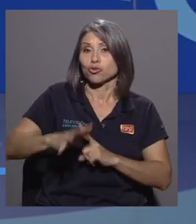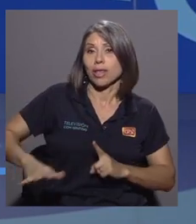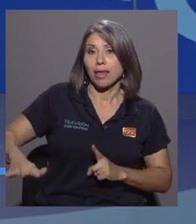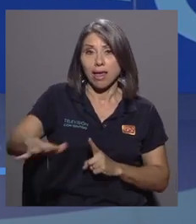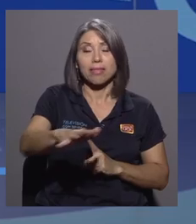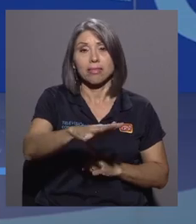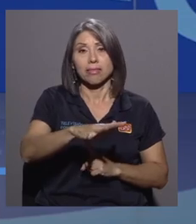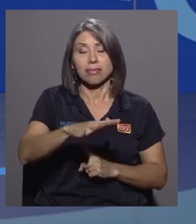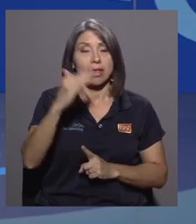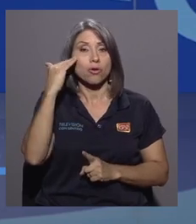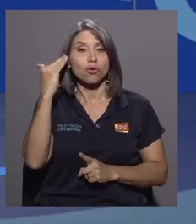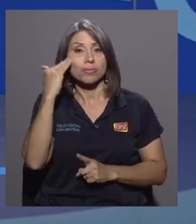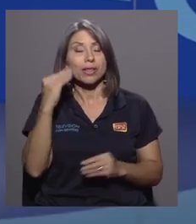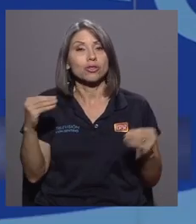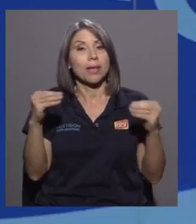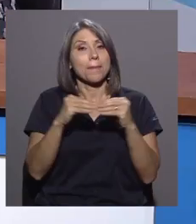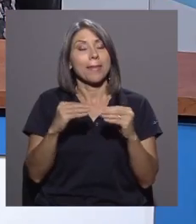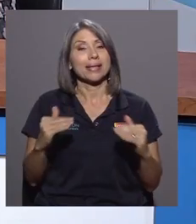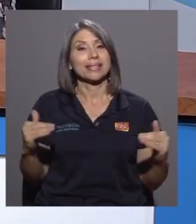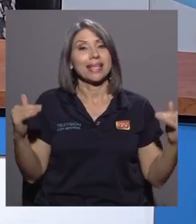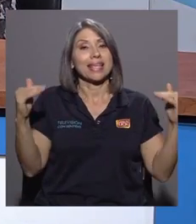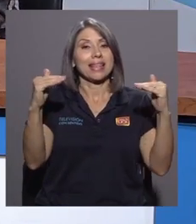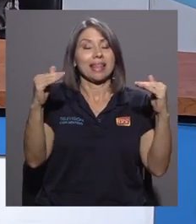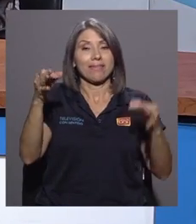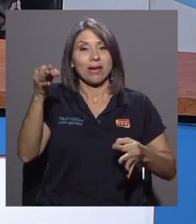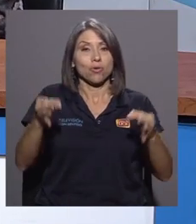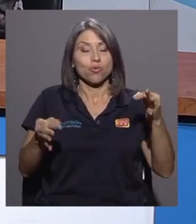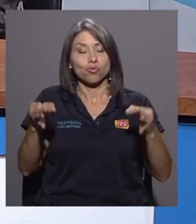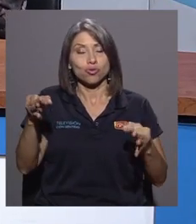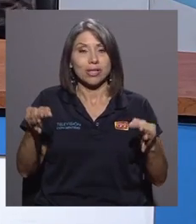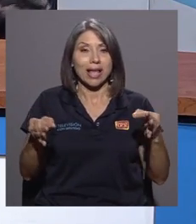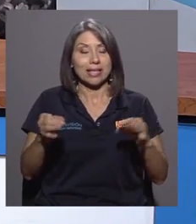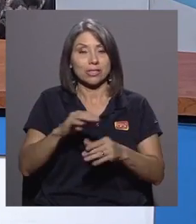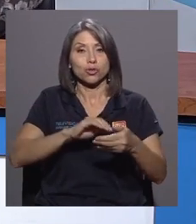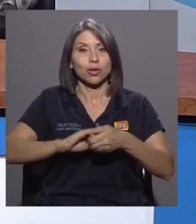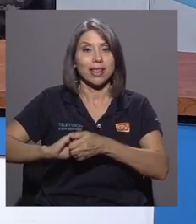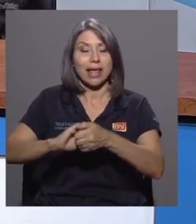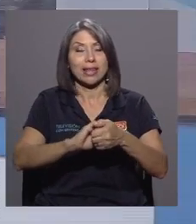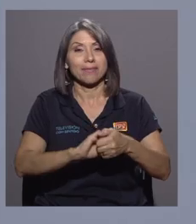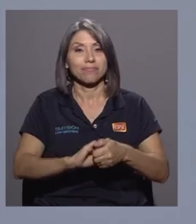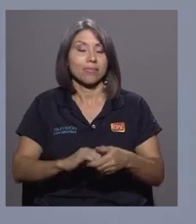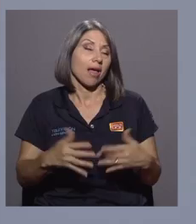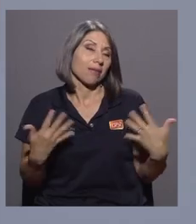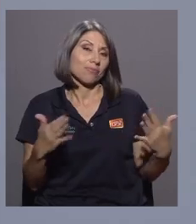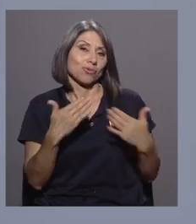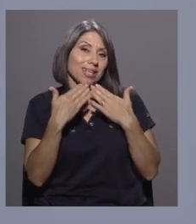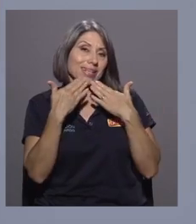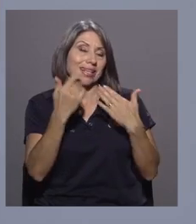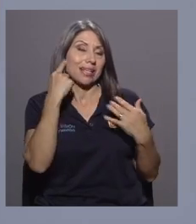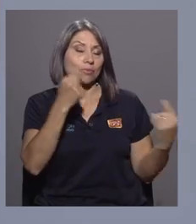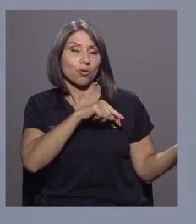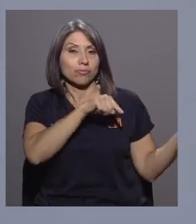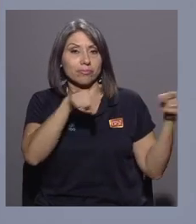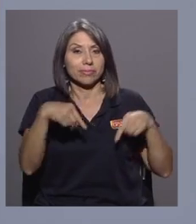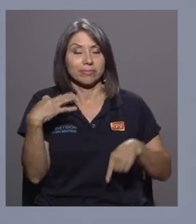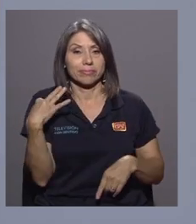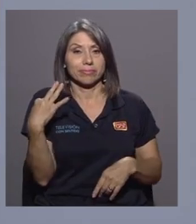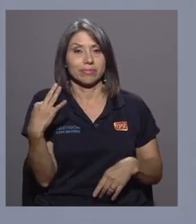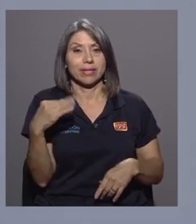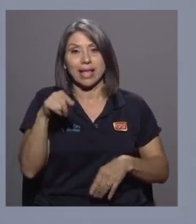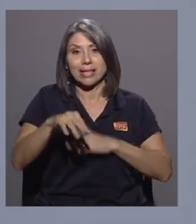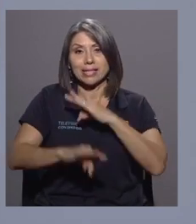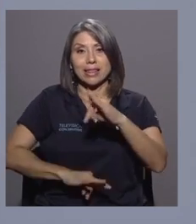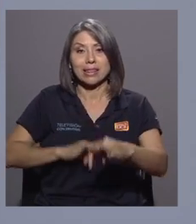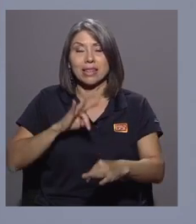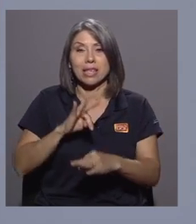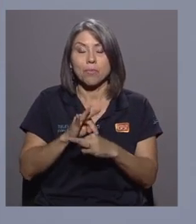conocimiento más equitativo, más justa, más solidaria, ¿no? Sí, y más bien muchas gracias por tenerme aquí, porque este tipo de